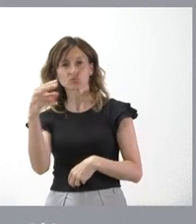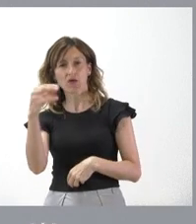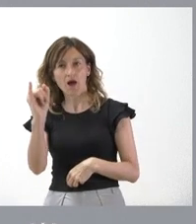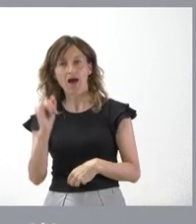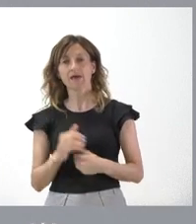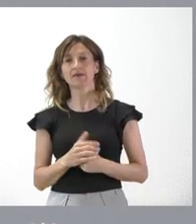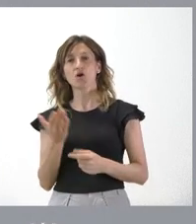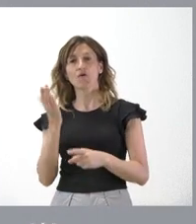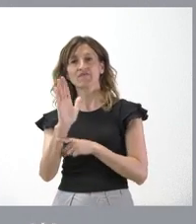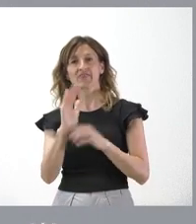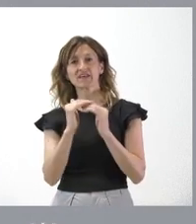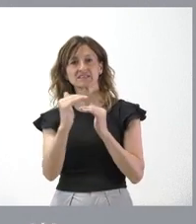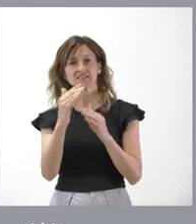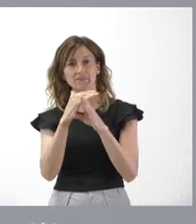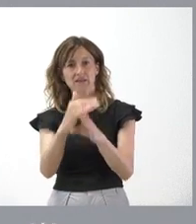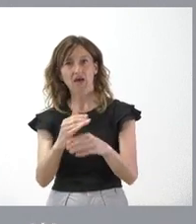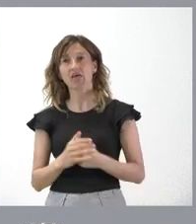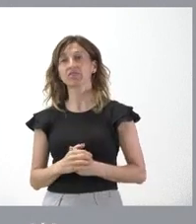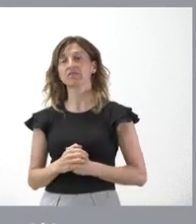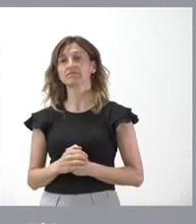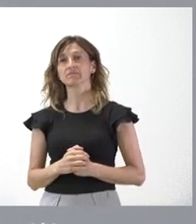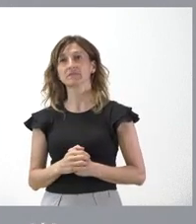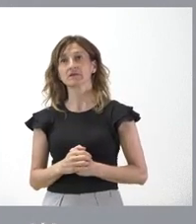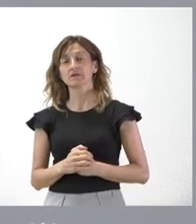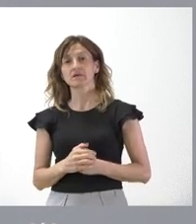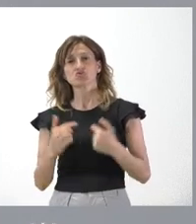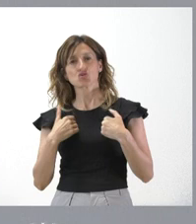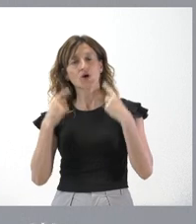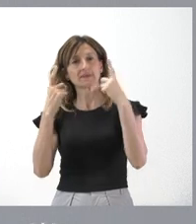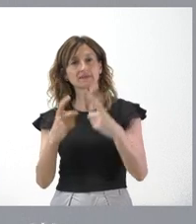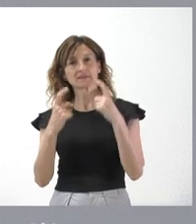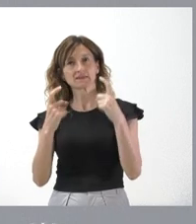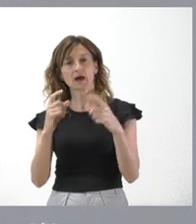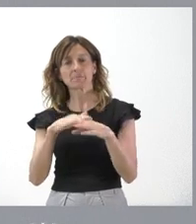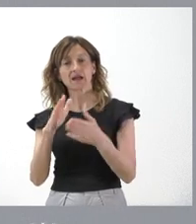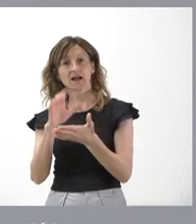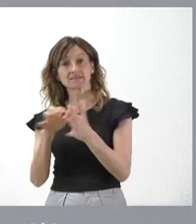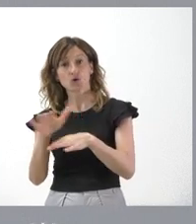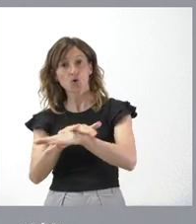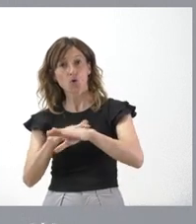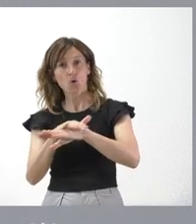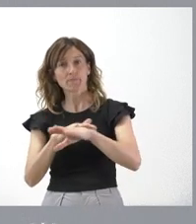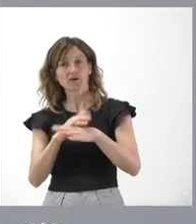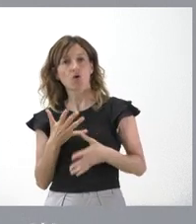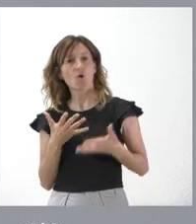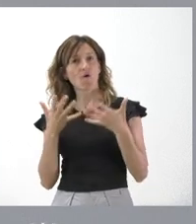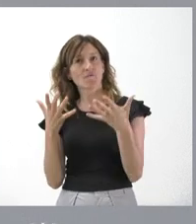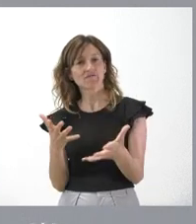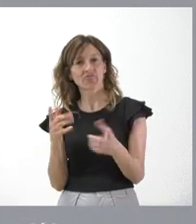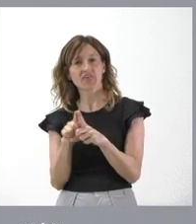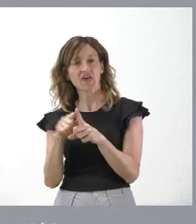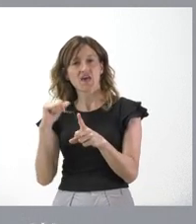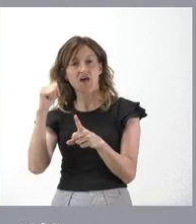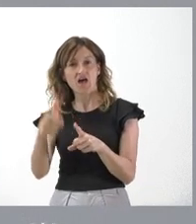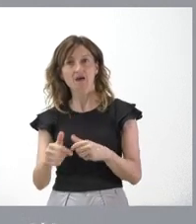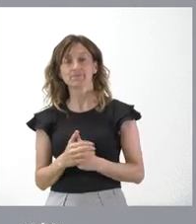que ofrece estabilidad y por nosotros no va a quedar el intento para que el gobierno de Castilla y León siga ofreciendo lo que venimos ofreciendo a